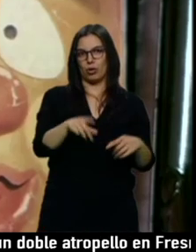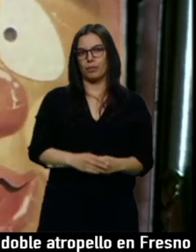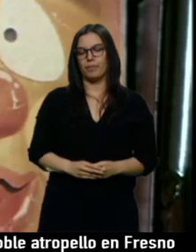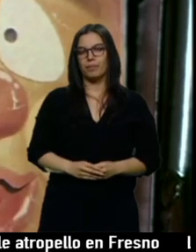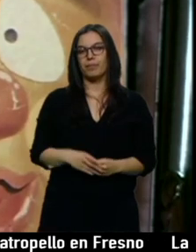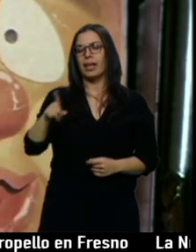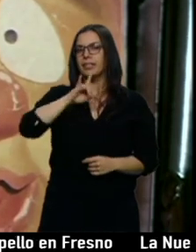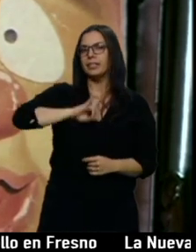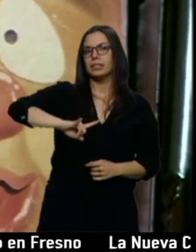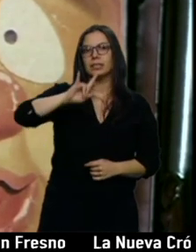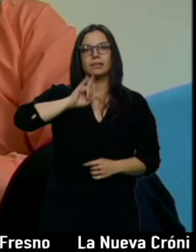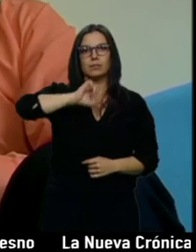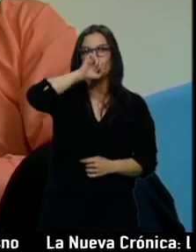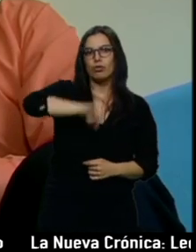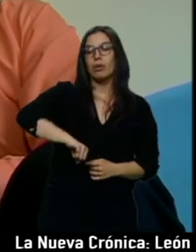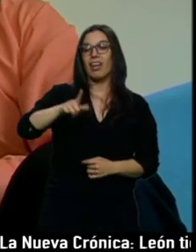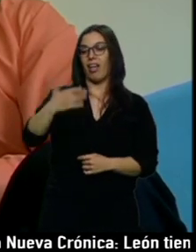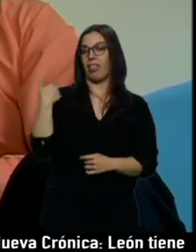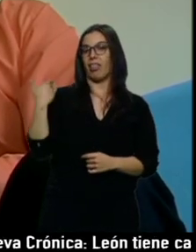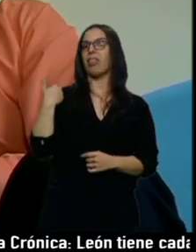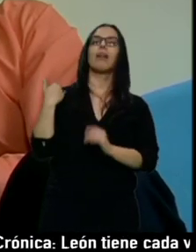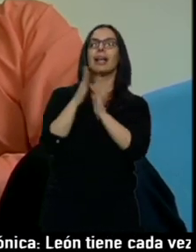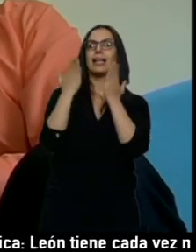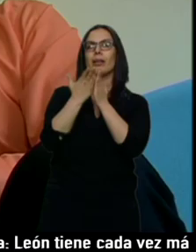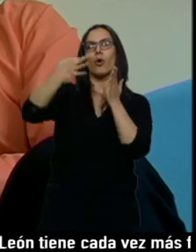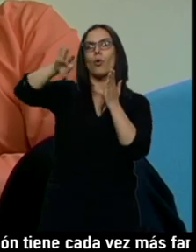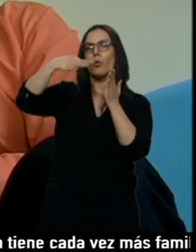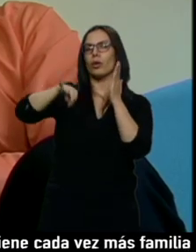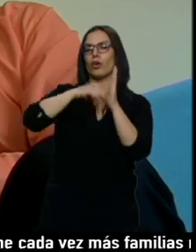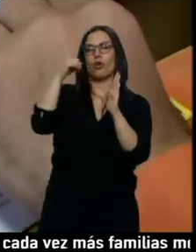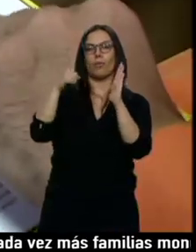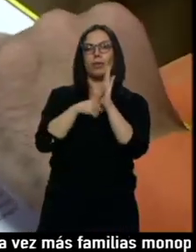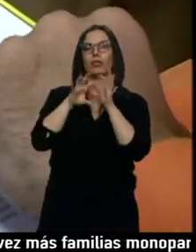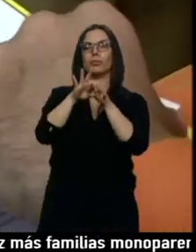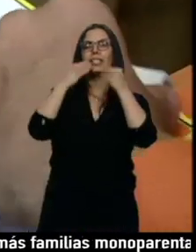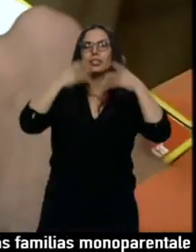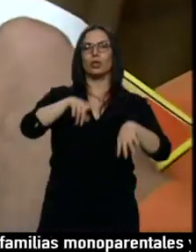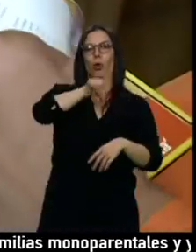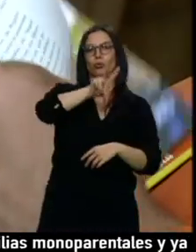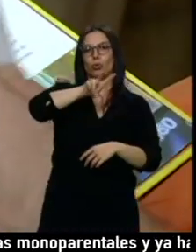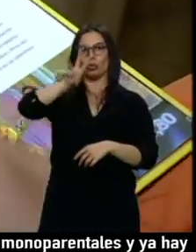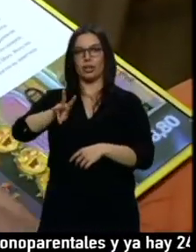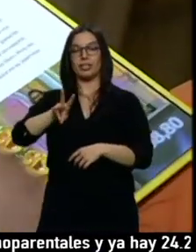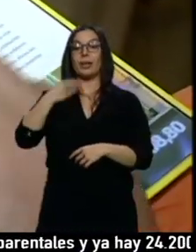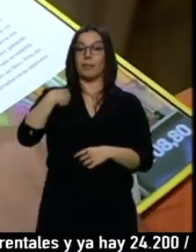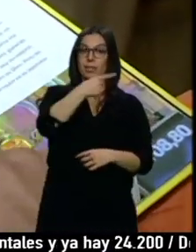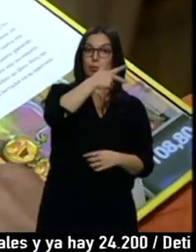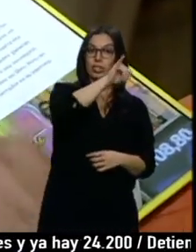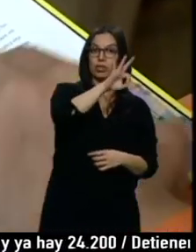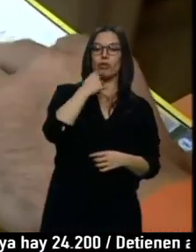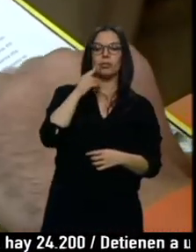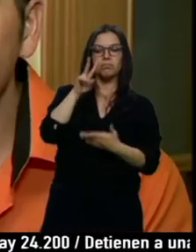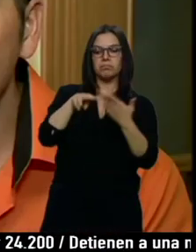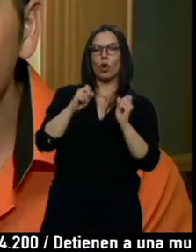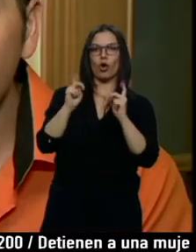el director que Miguel publicó hace años el único libro completo con la historia del 1-2-3. Tuvo el visto bueno del propio Chicho. El 1-2-3 era el